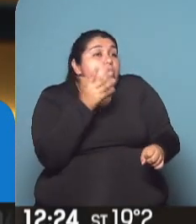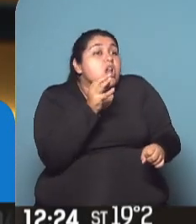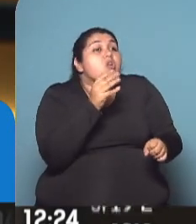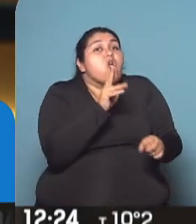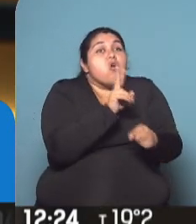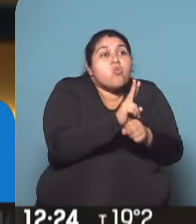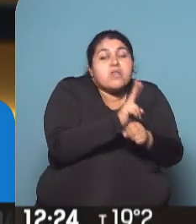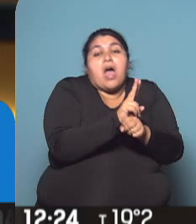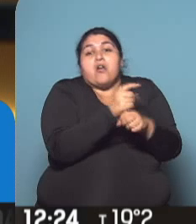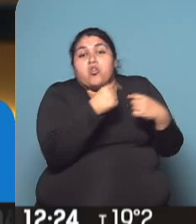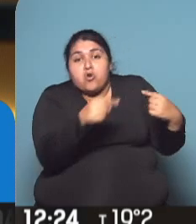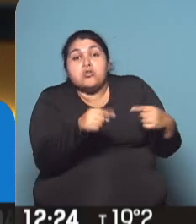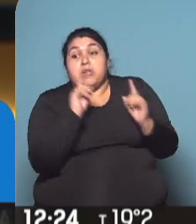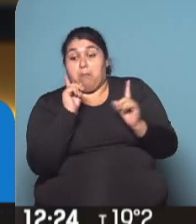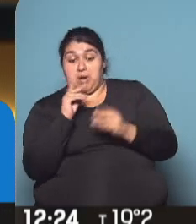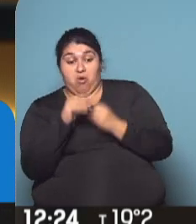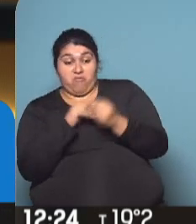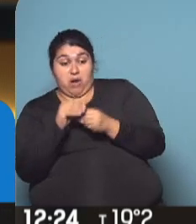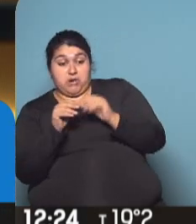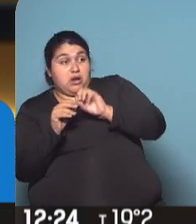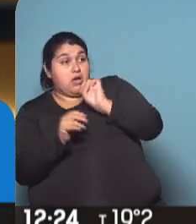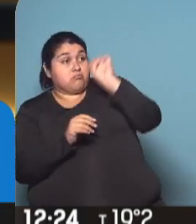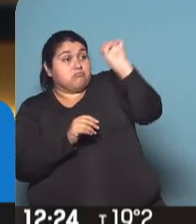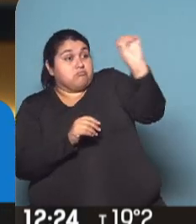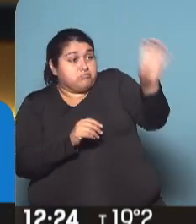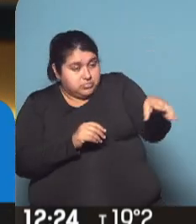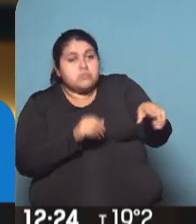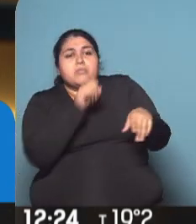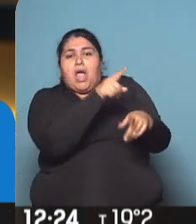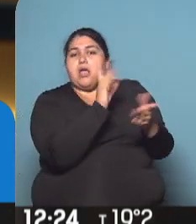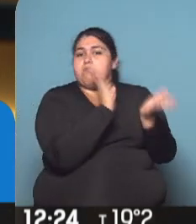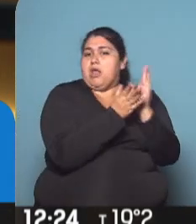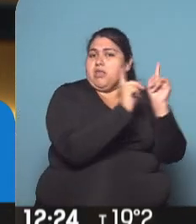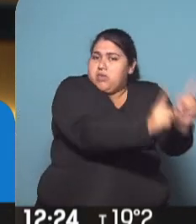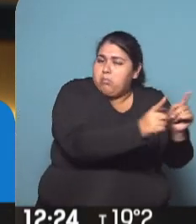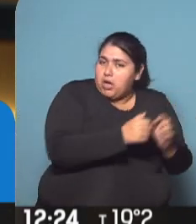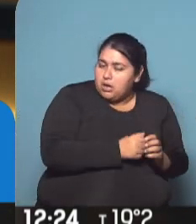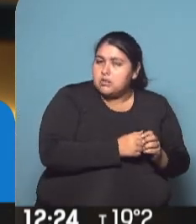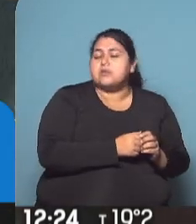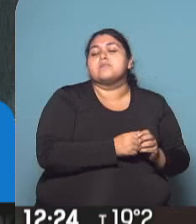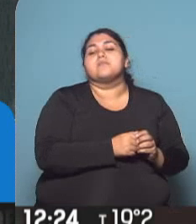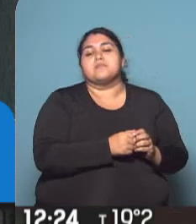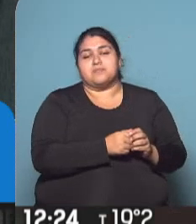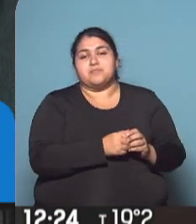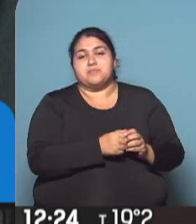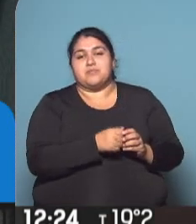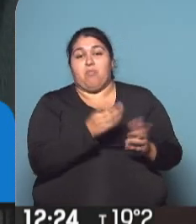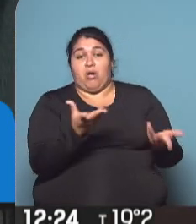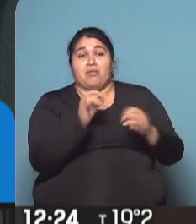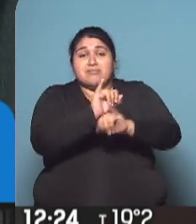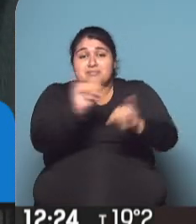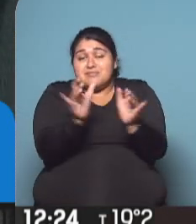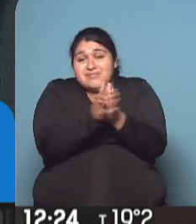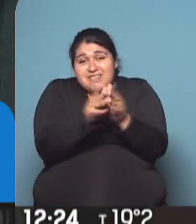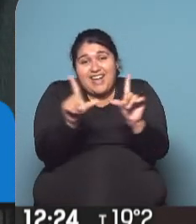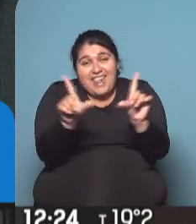cuidadores que sus mismas familias contratan para cuidarlo y que terminan maltratando al niño, ¿no? Bien. Bueno, le hablamos a los niños que están del otro